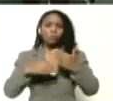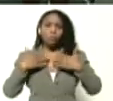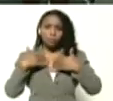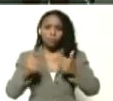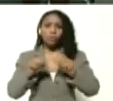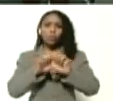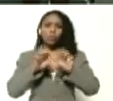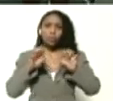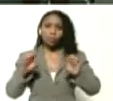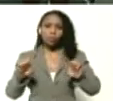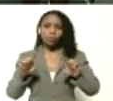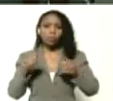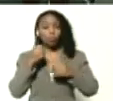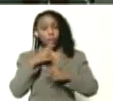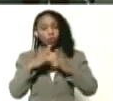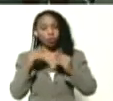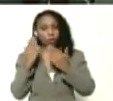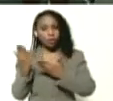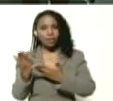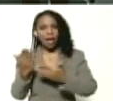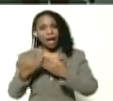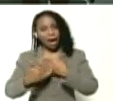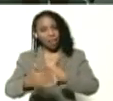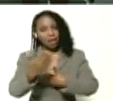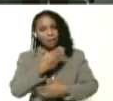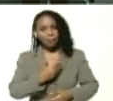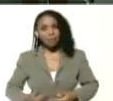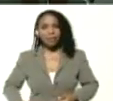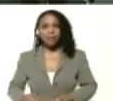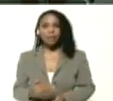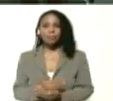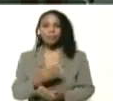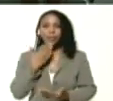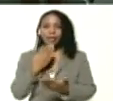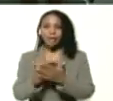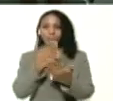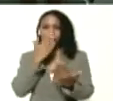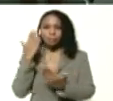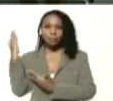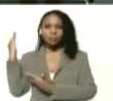con la educación bueno todo eso adelante presidente muchas gracias presidente